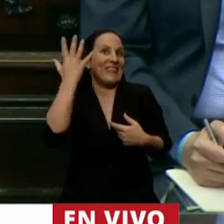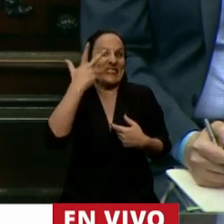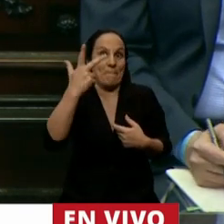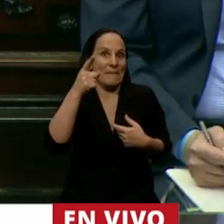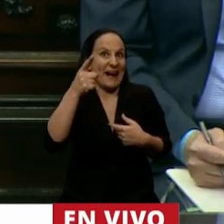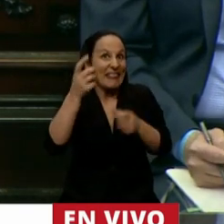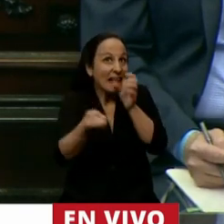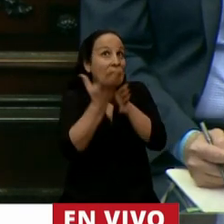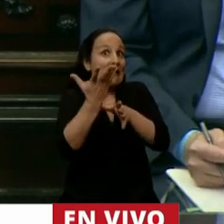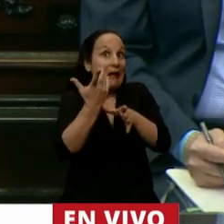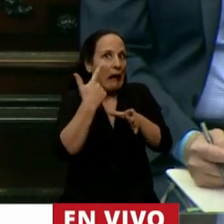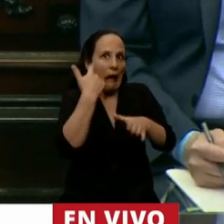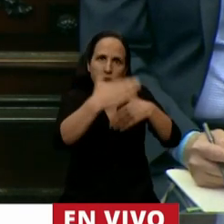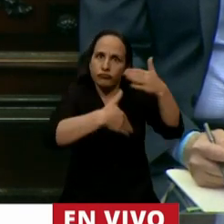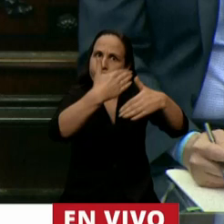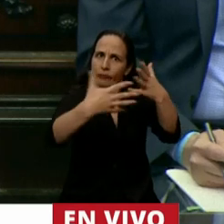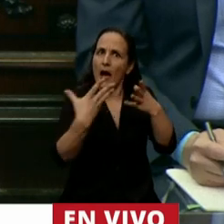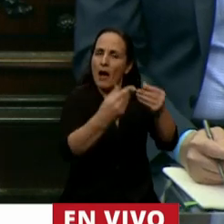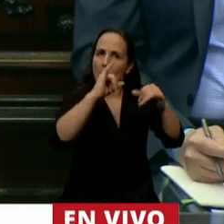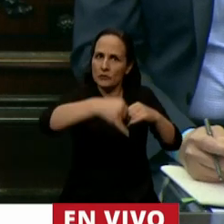Martín y de la empresa Inmunova